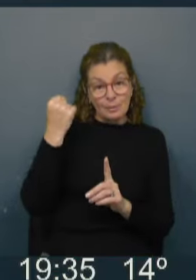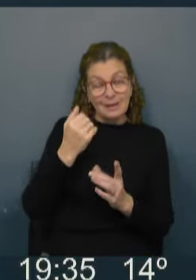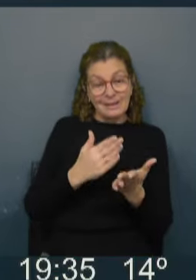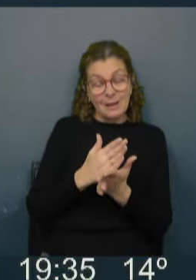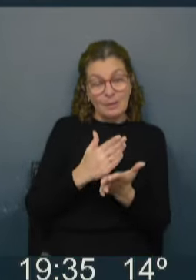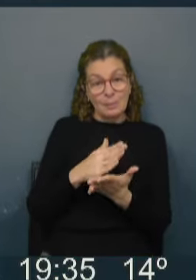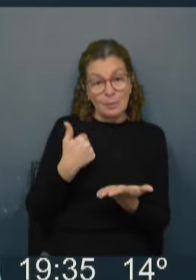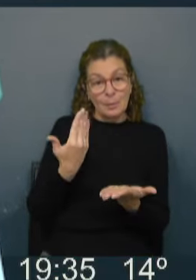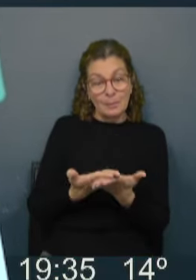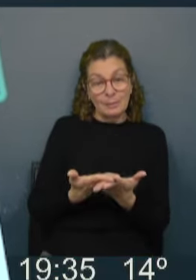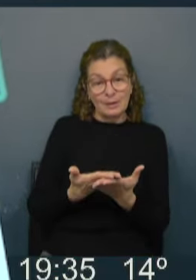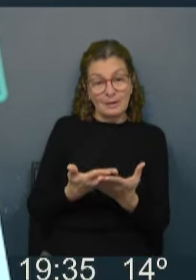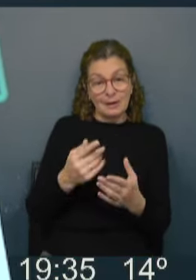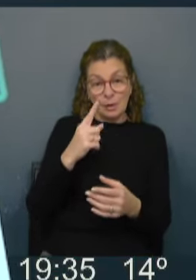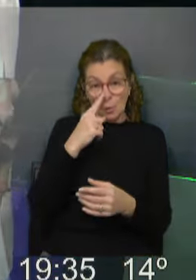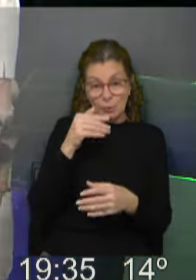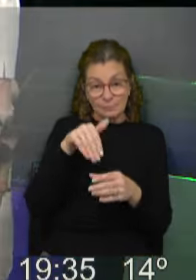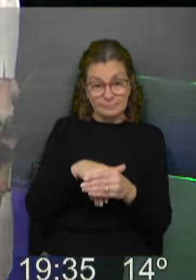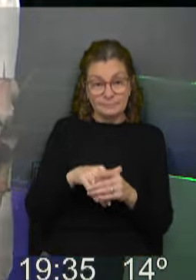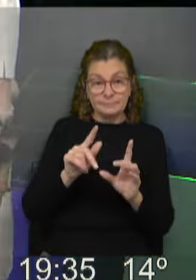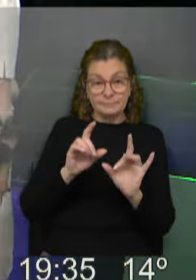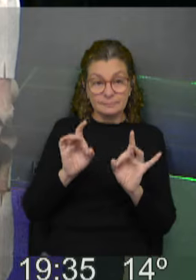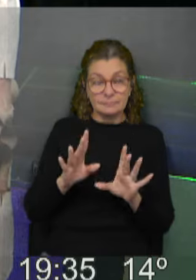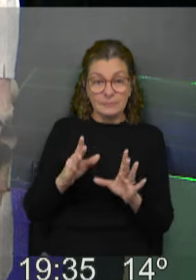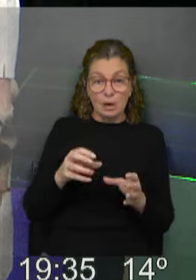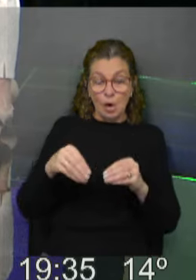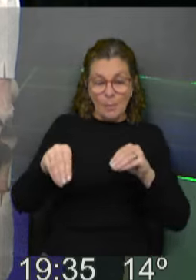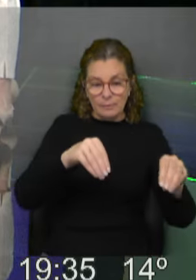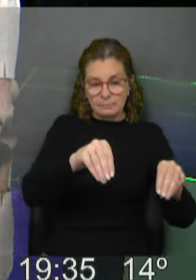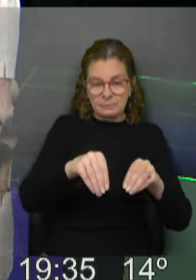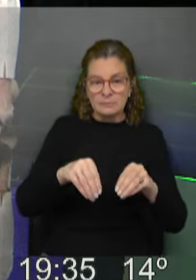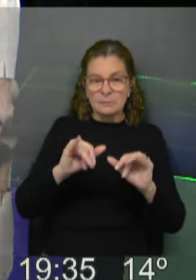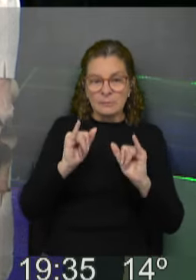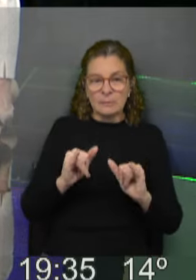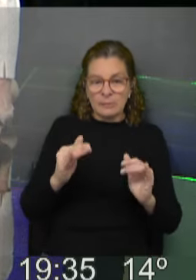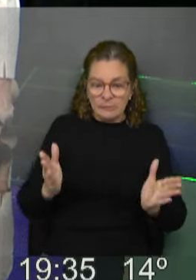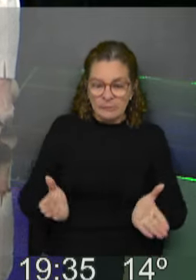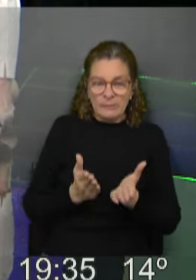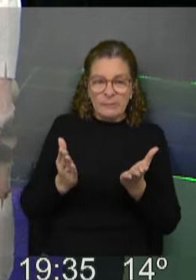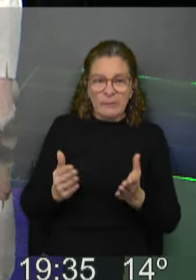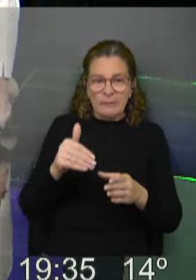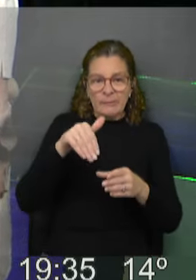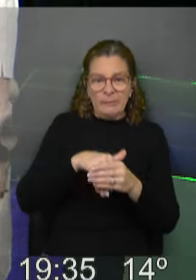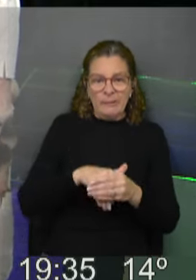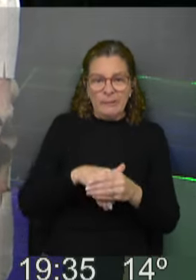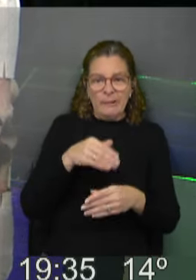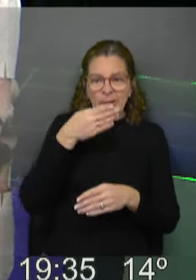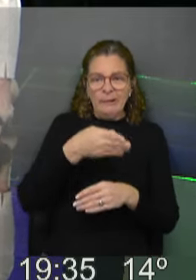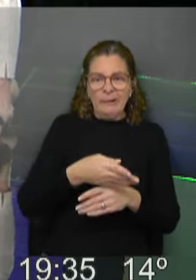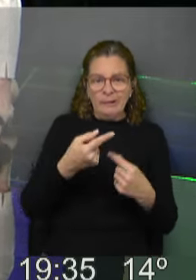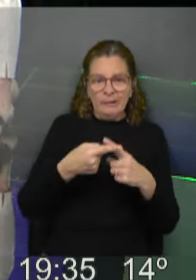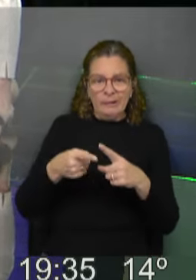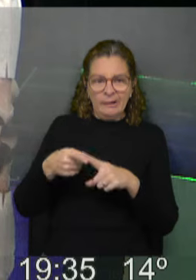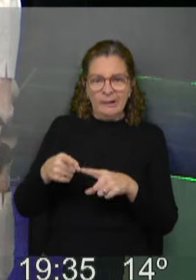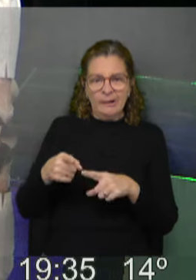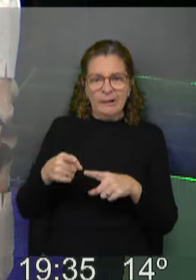tenemos que tener presente en las elecciones internas. No solamente es cómo se distribuyen, sino cómo se activa que votantes vayan de distintos